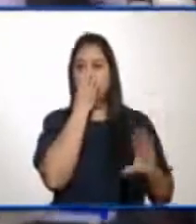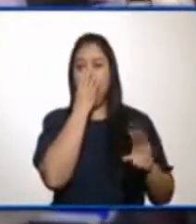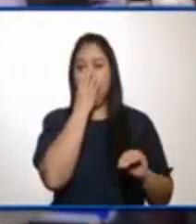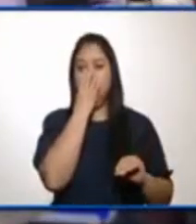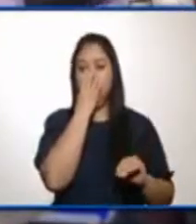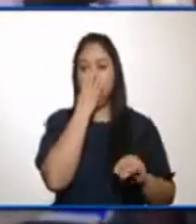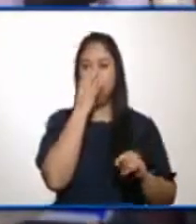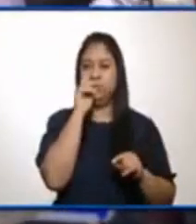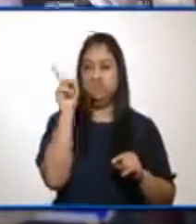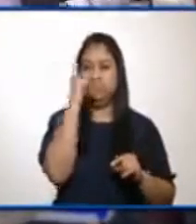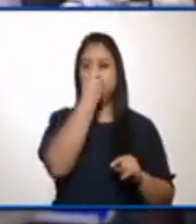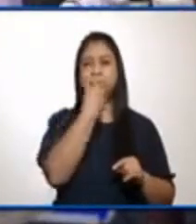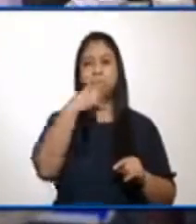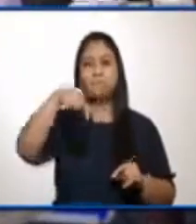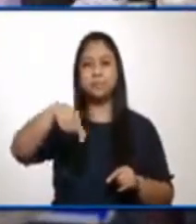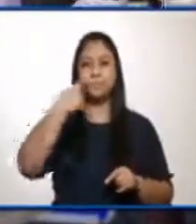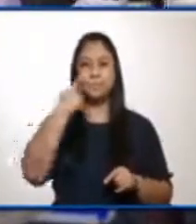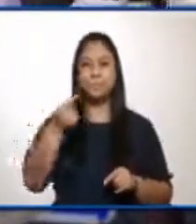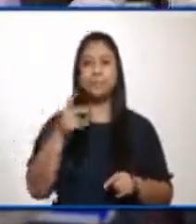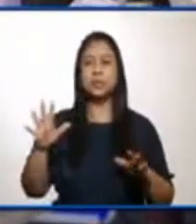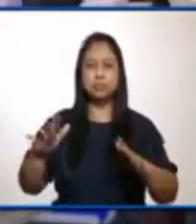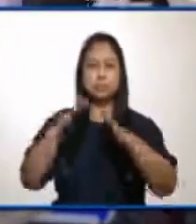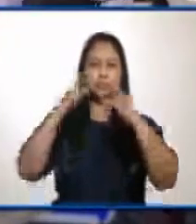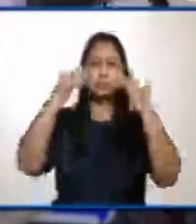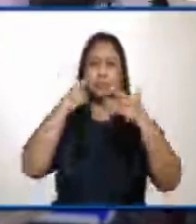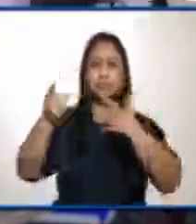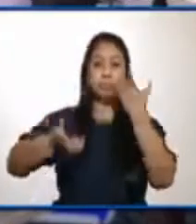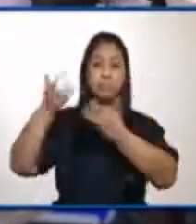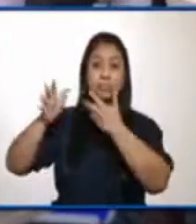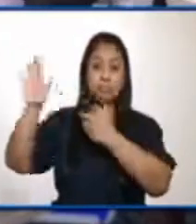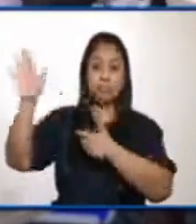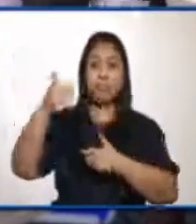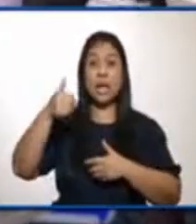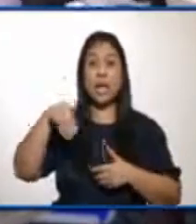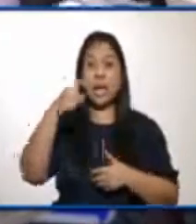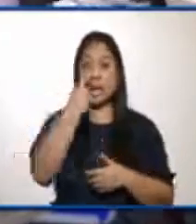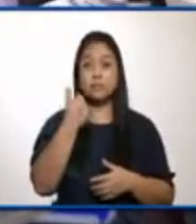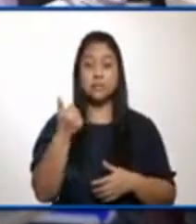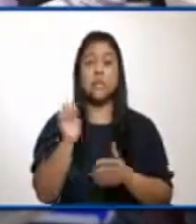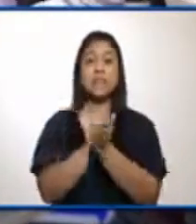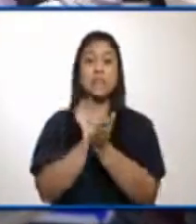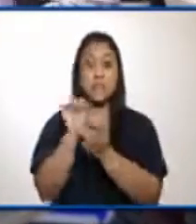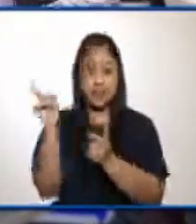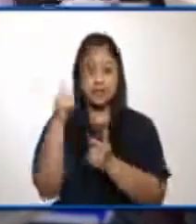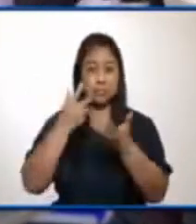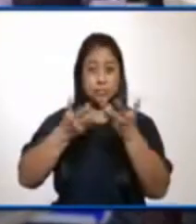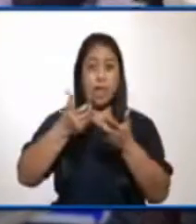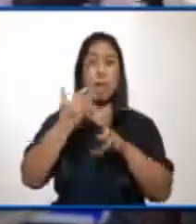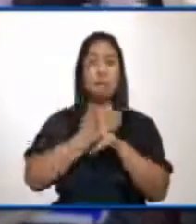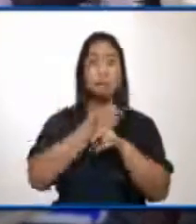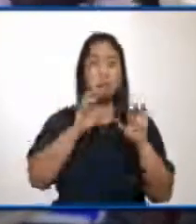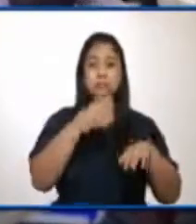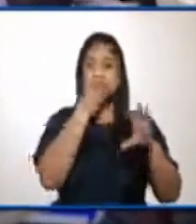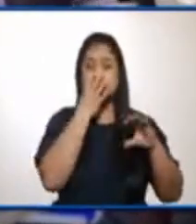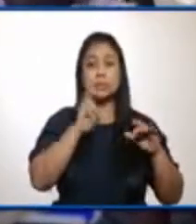del país por el incendio de AMSA. Además, también quisiera saber si se ha habilitado algún número de